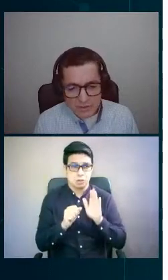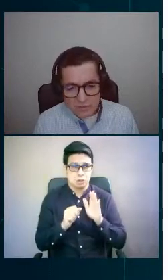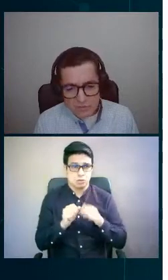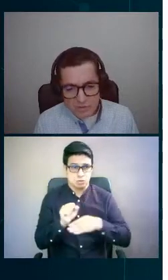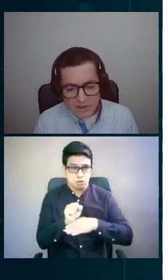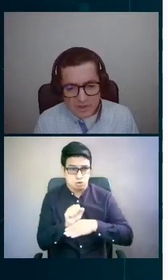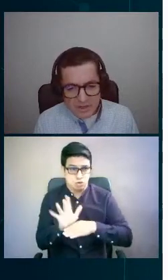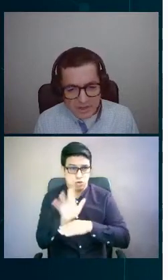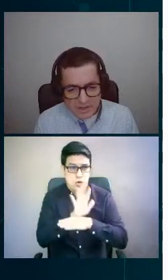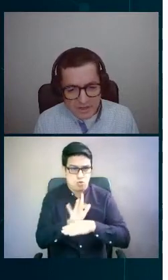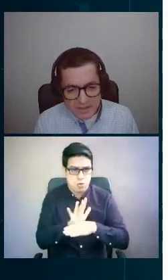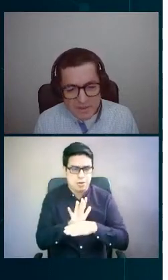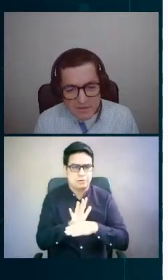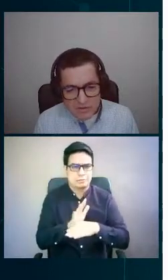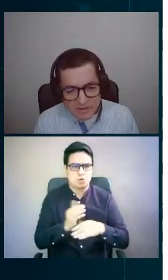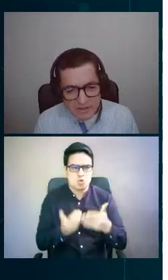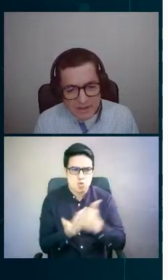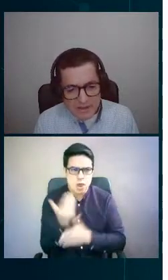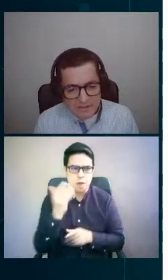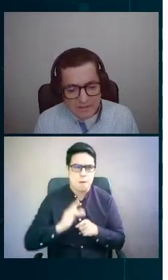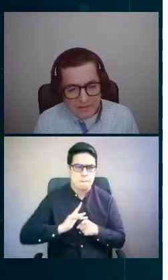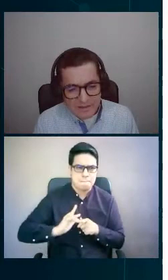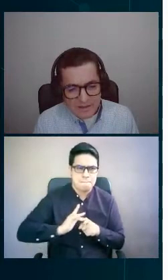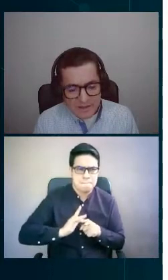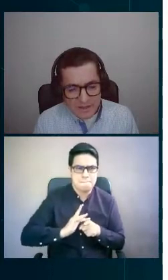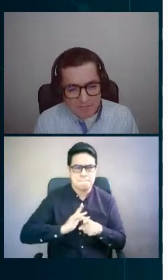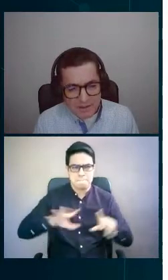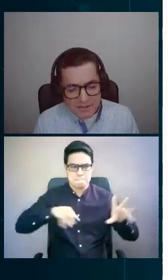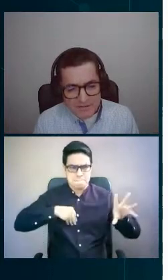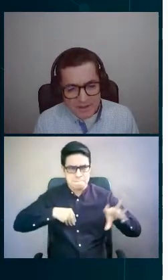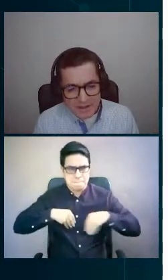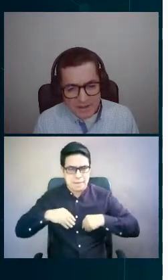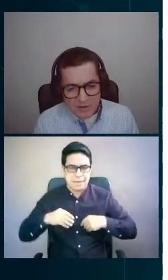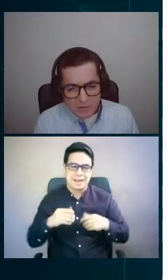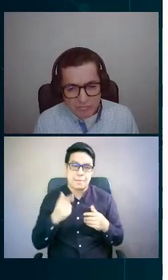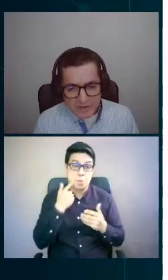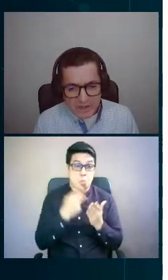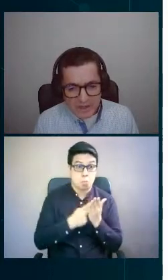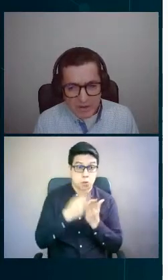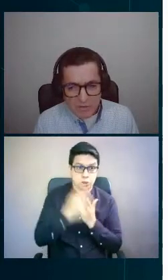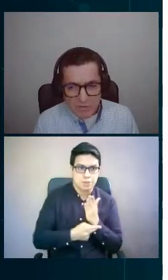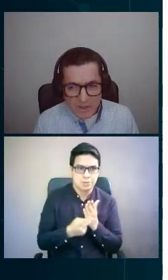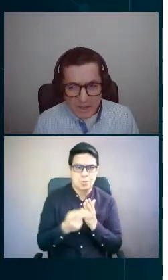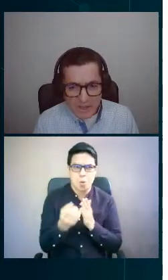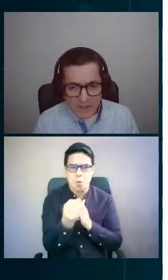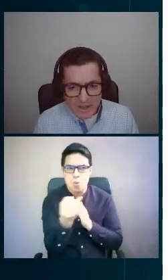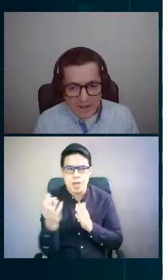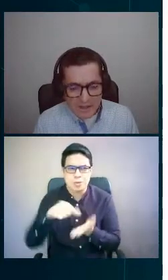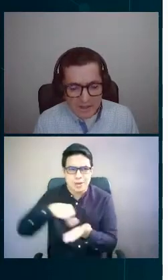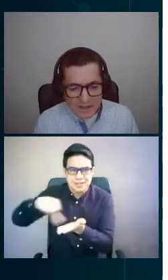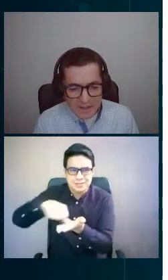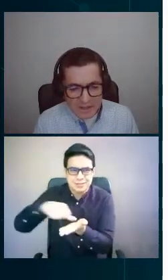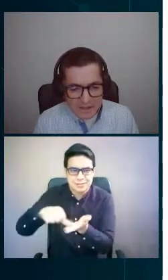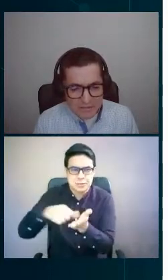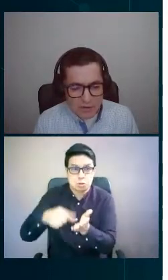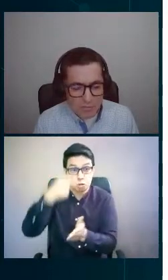en los proyectos de medición inteligente, pareciera que no fuera como que